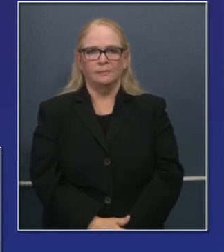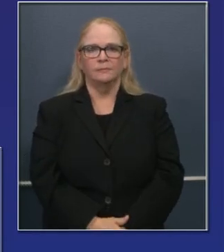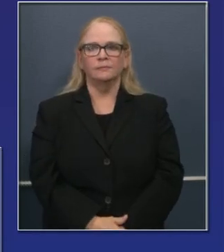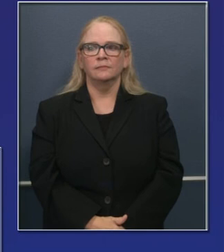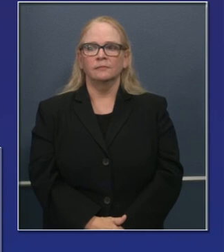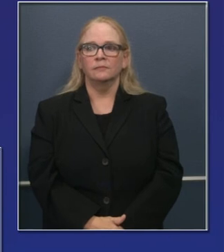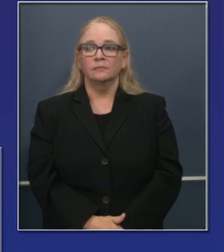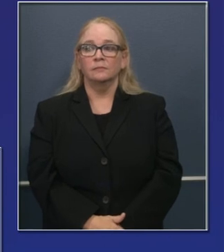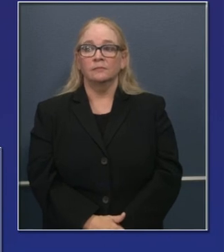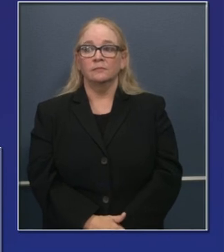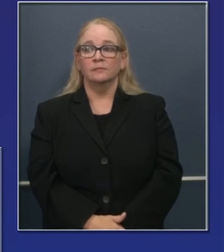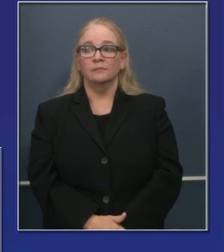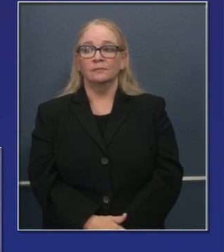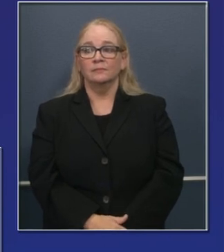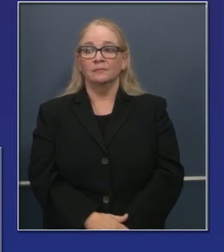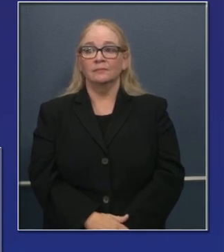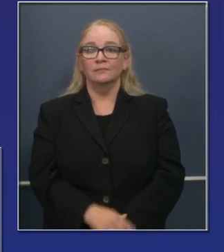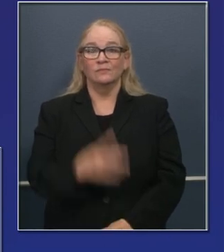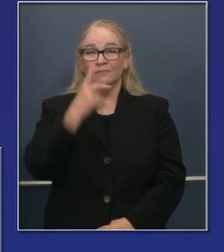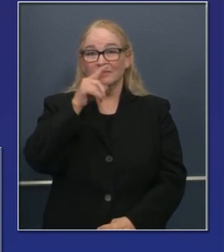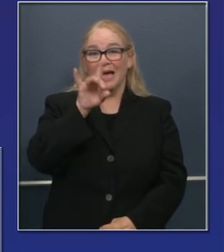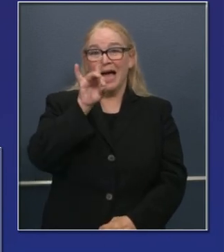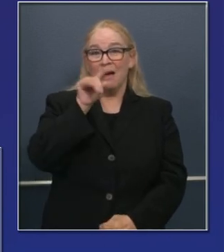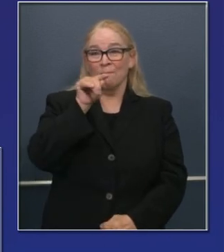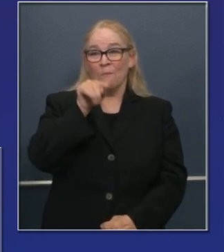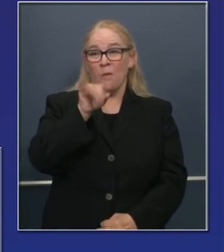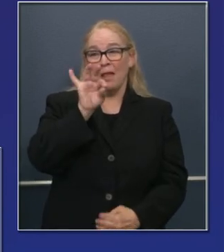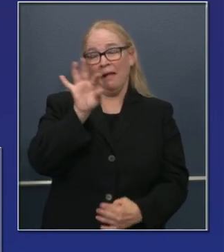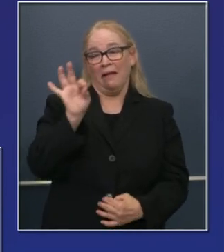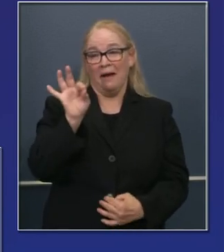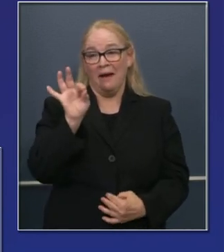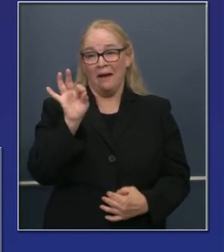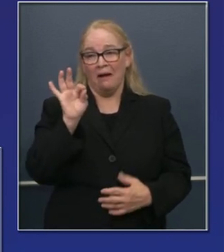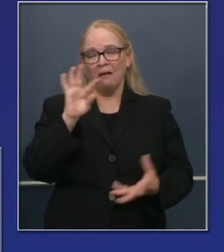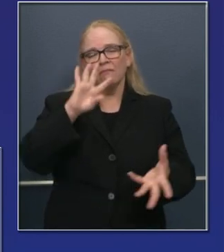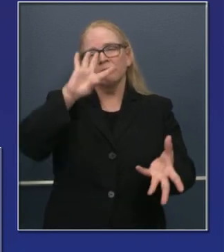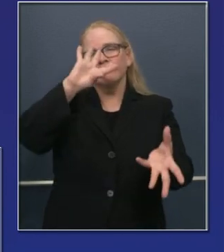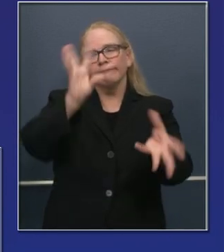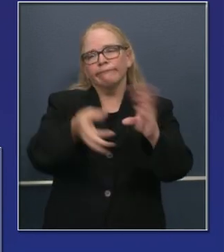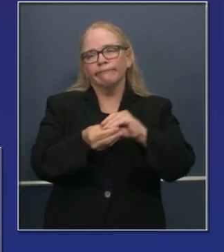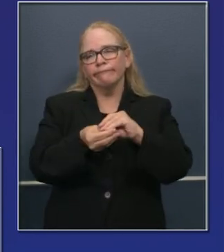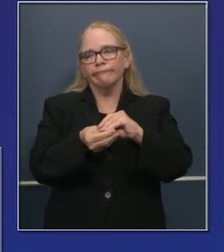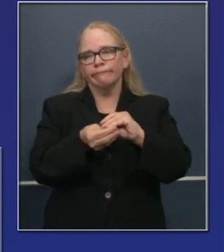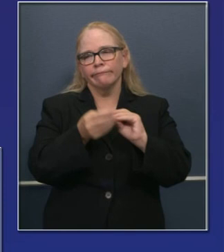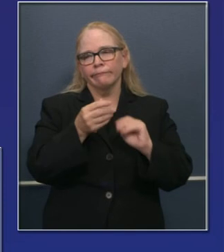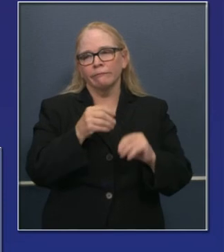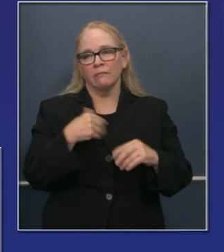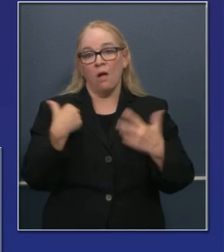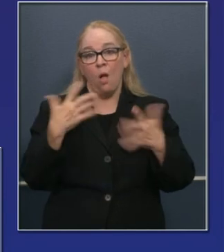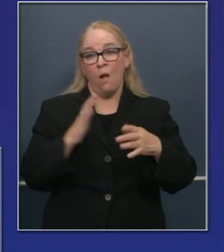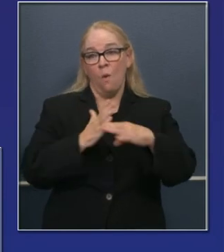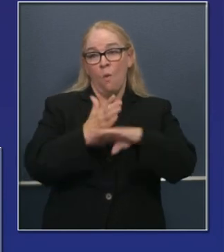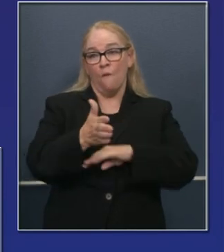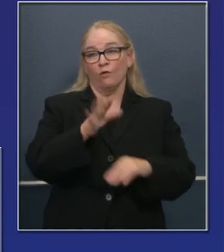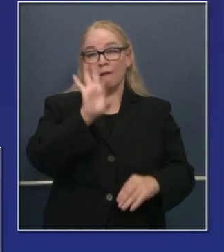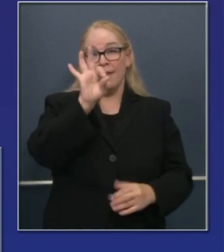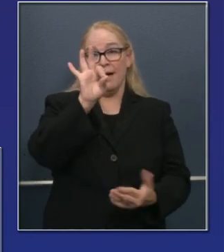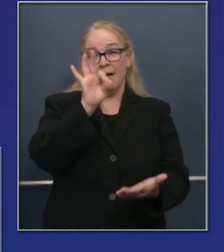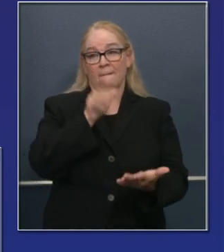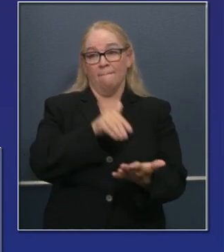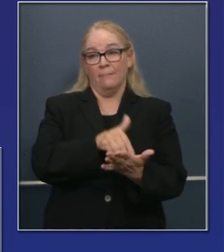Hemos llegado a un hito, 8.99, 8 millones de pruebas que se han realizado en el estado.